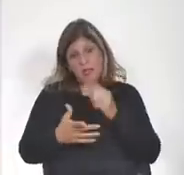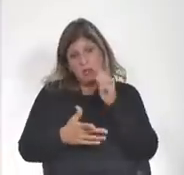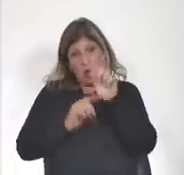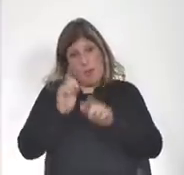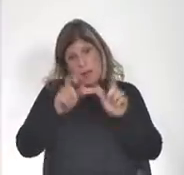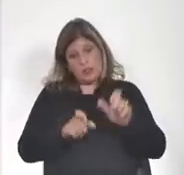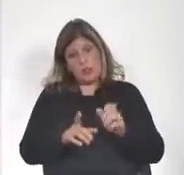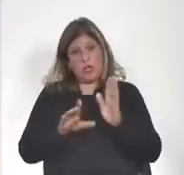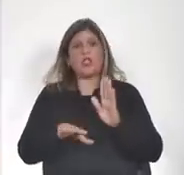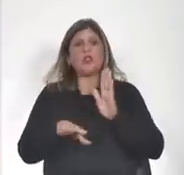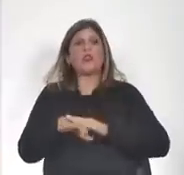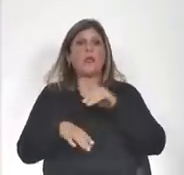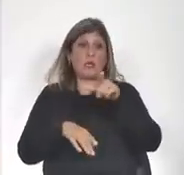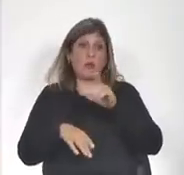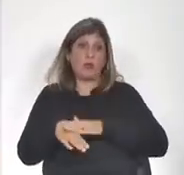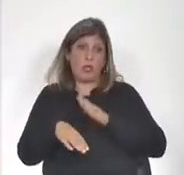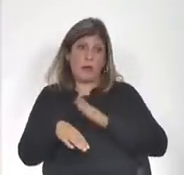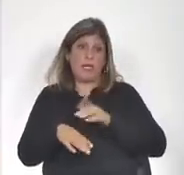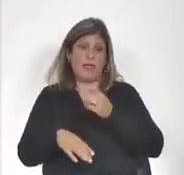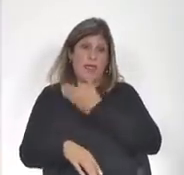en sus responsabilidades de gobierno.